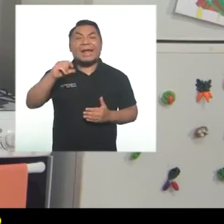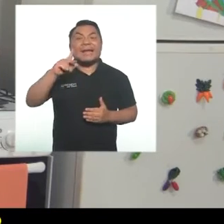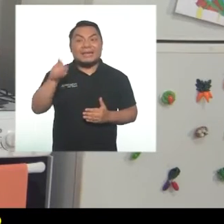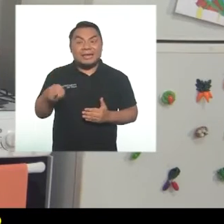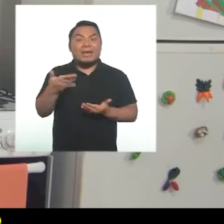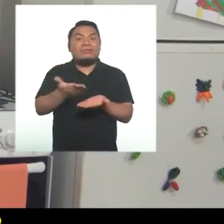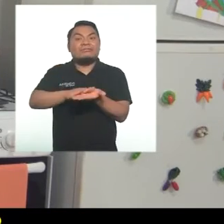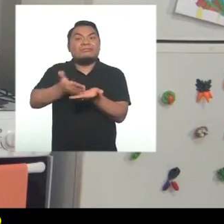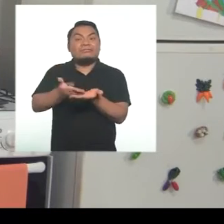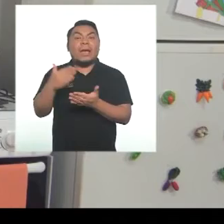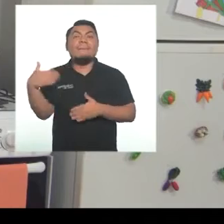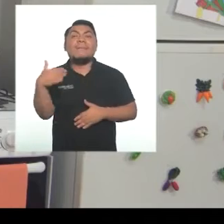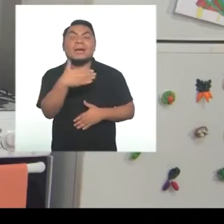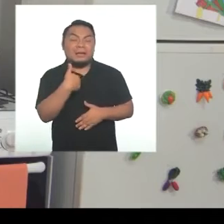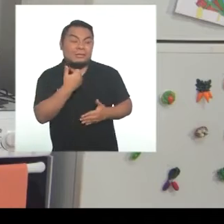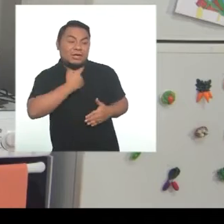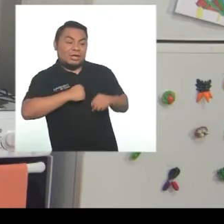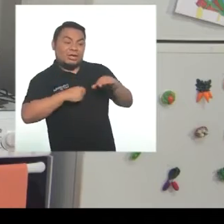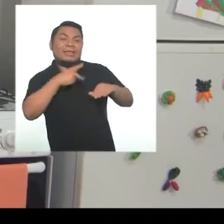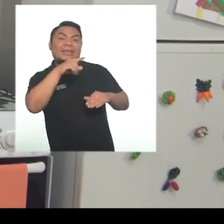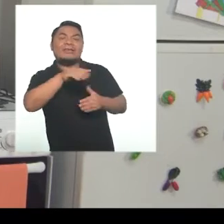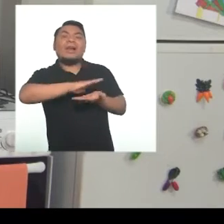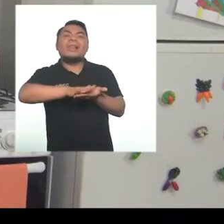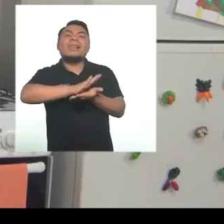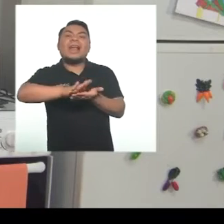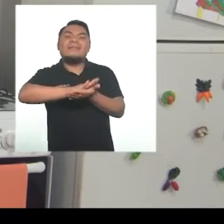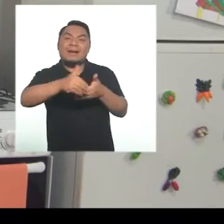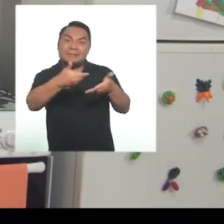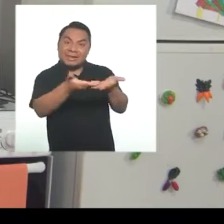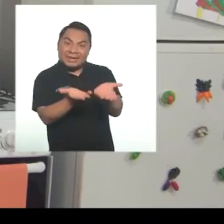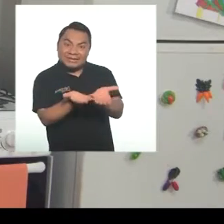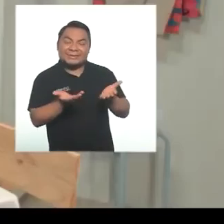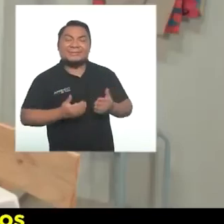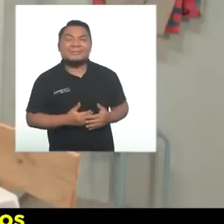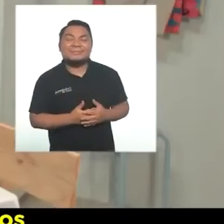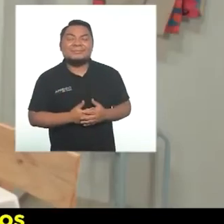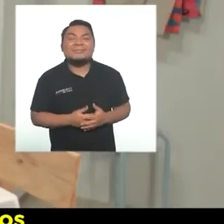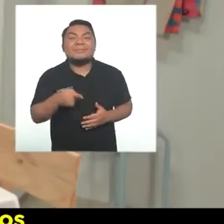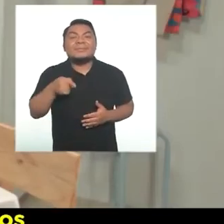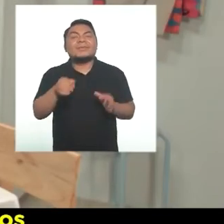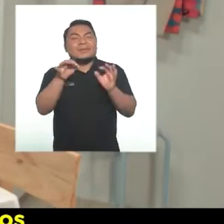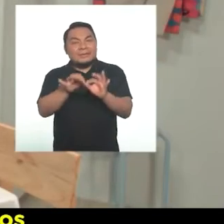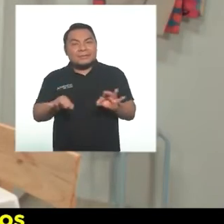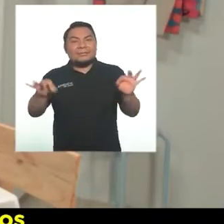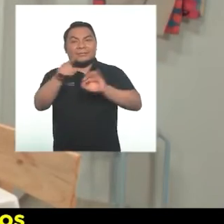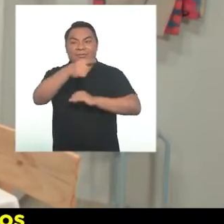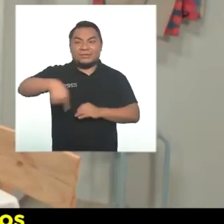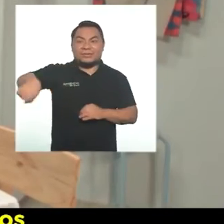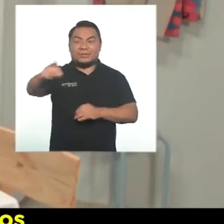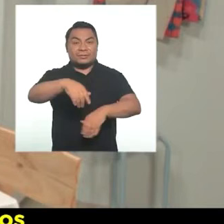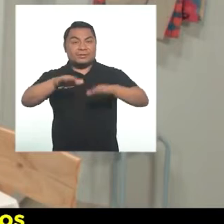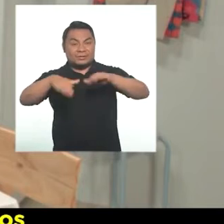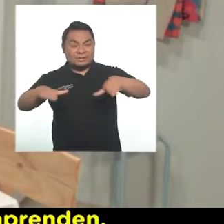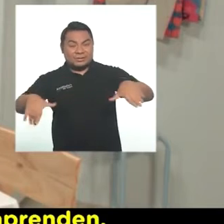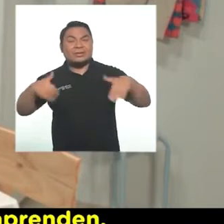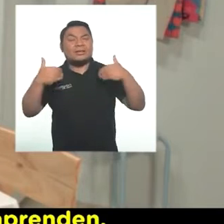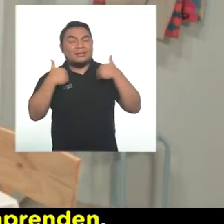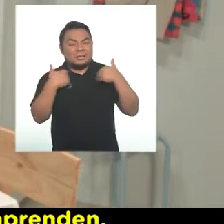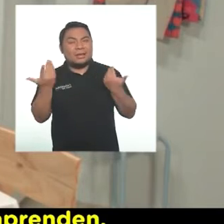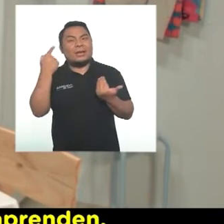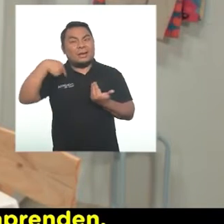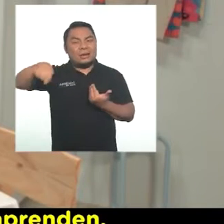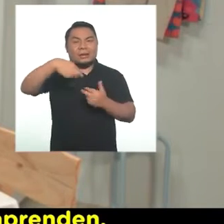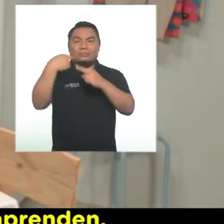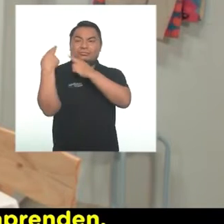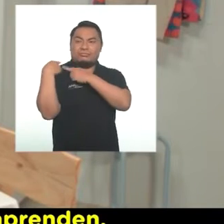freirá el pescado y hoy mi Nico va a lavar los servicios. Es importante que las chicas y los chicos tengan